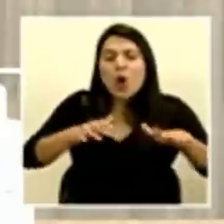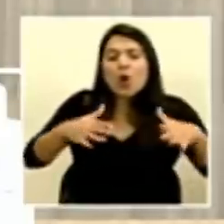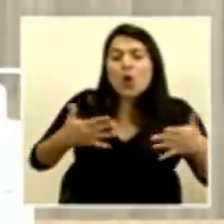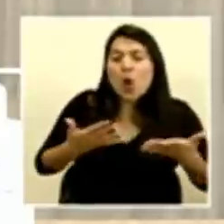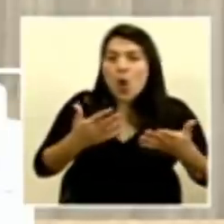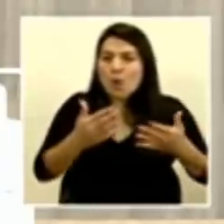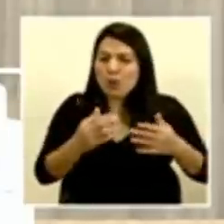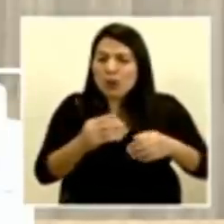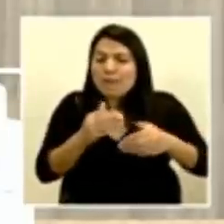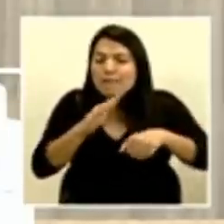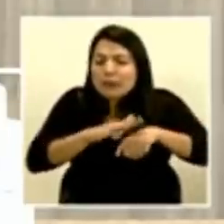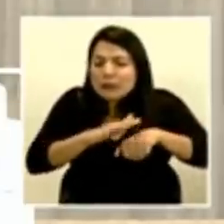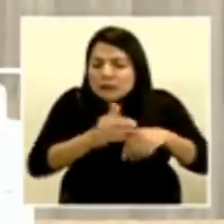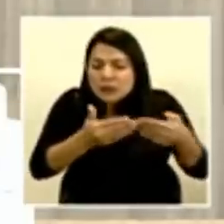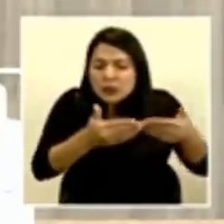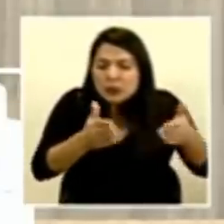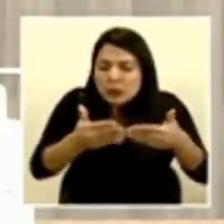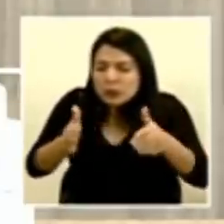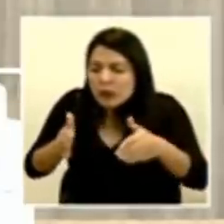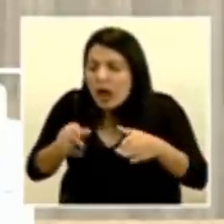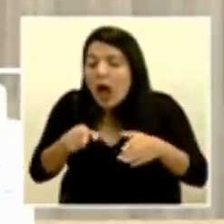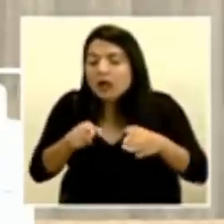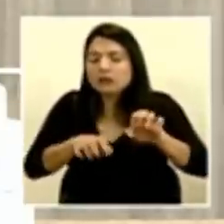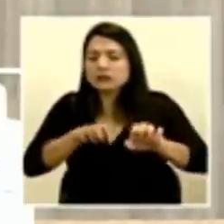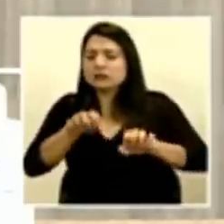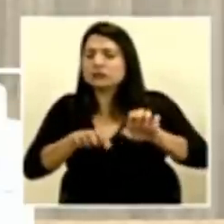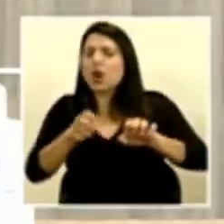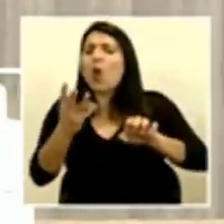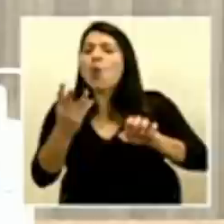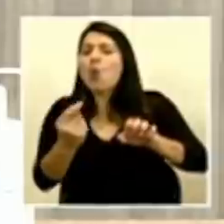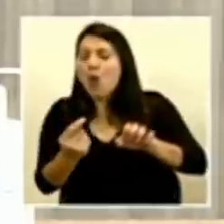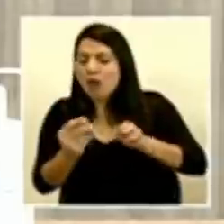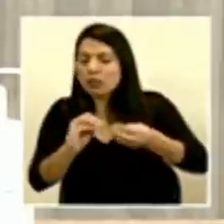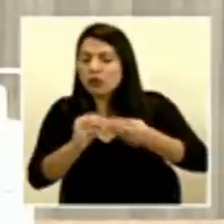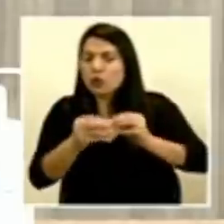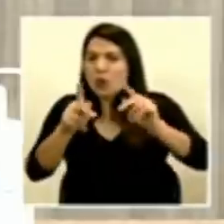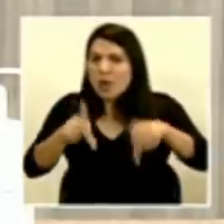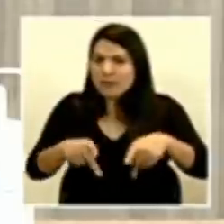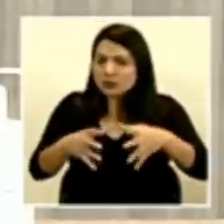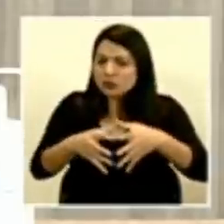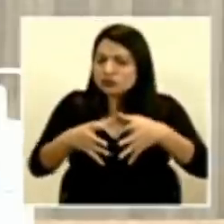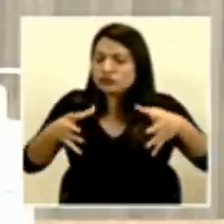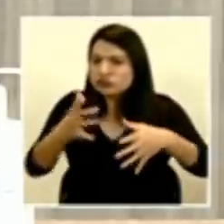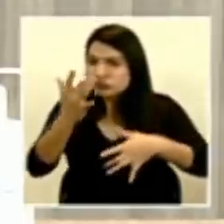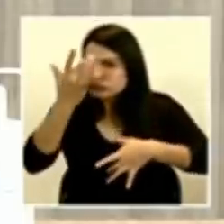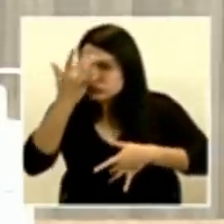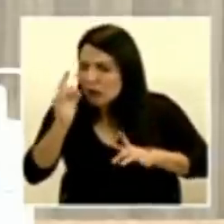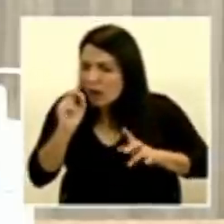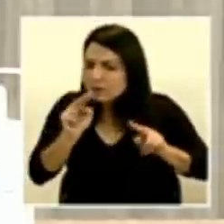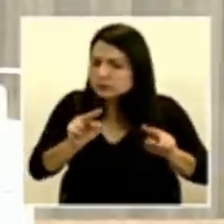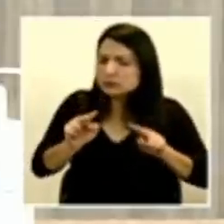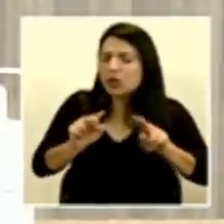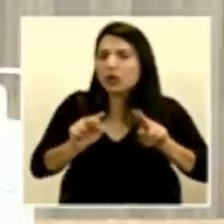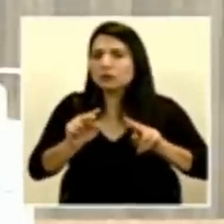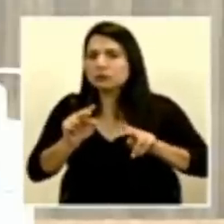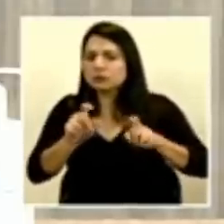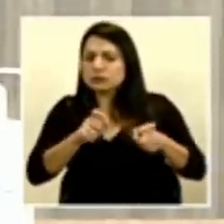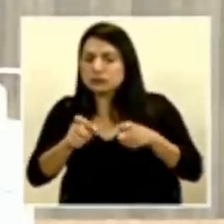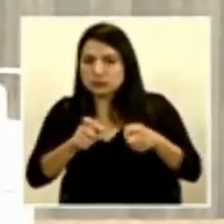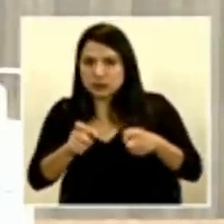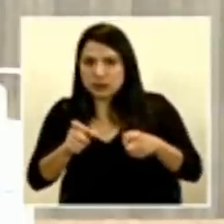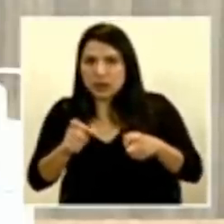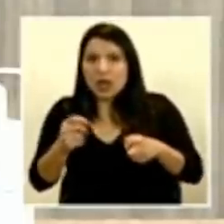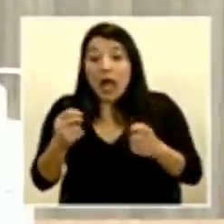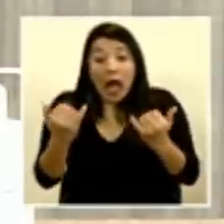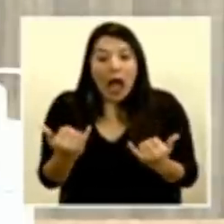casos, las transmisiones simultáneas en diferentes partes del país van comportándose. Tenemos un